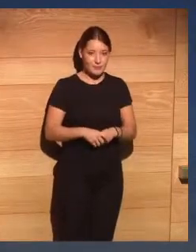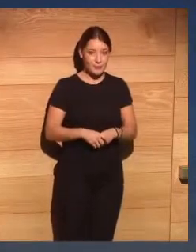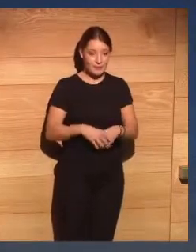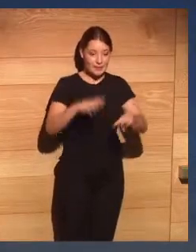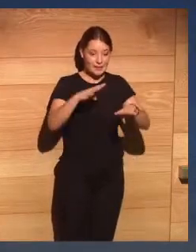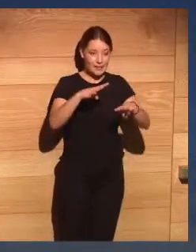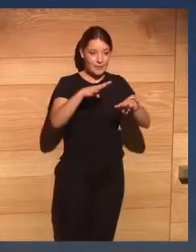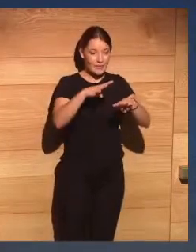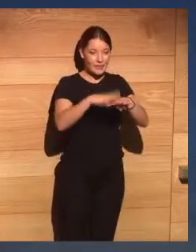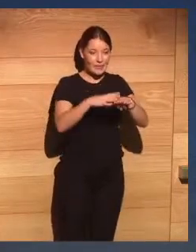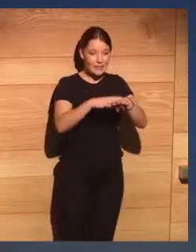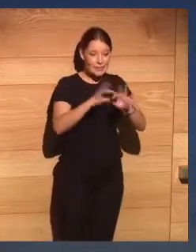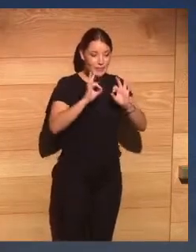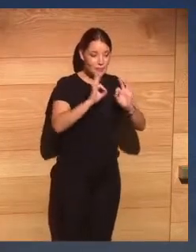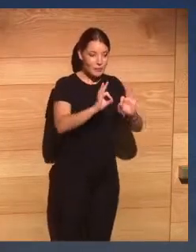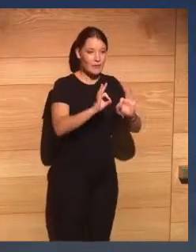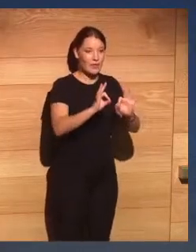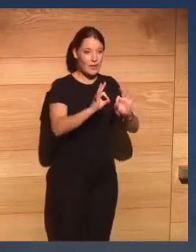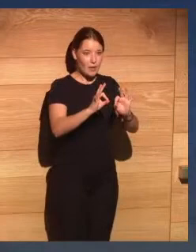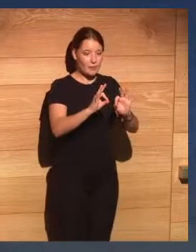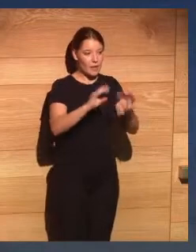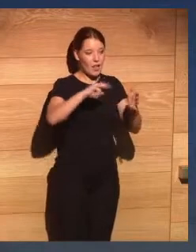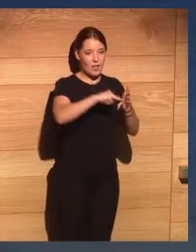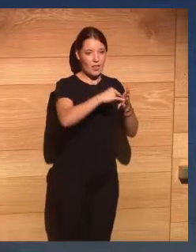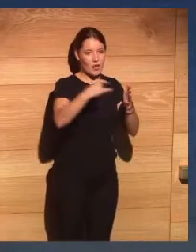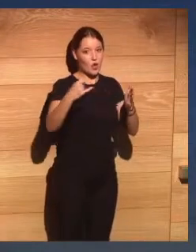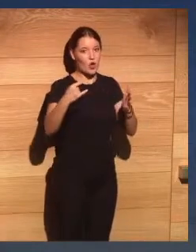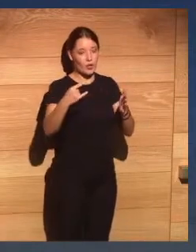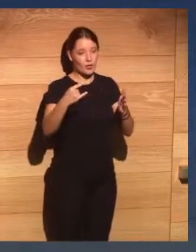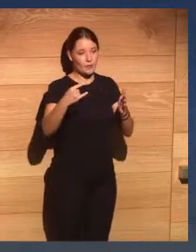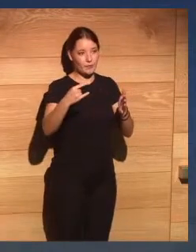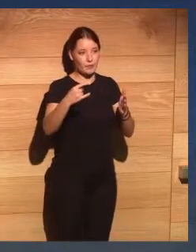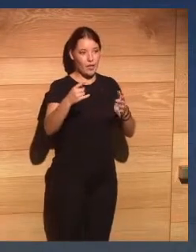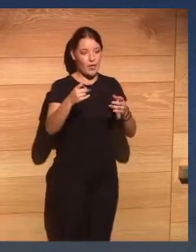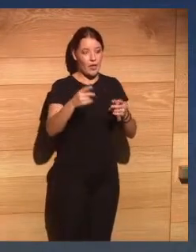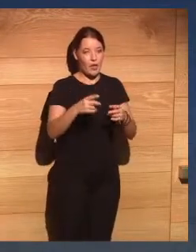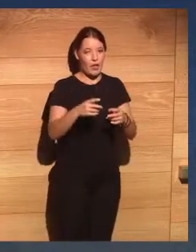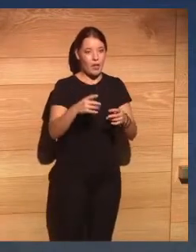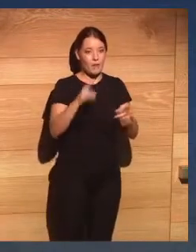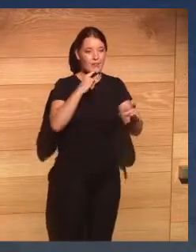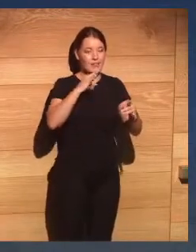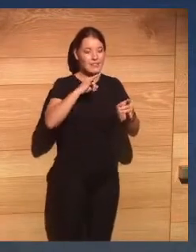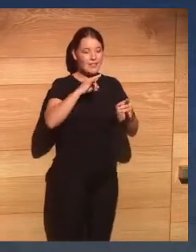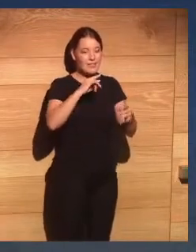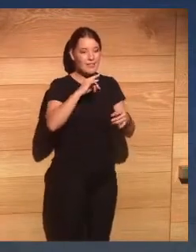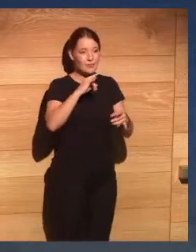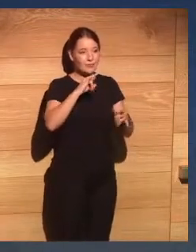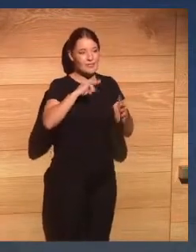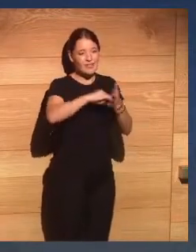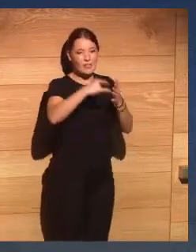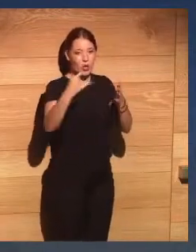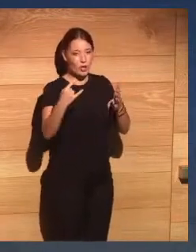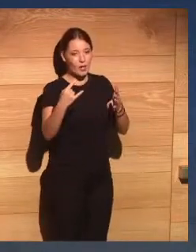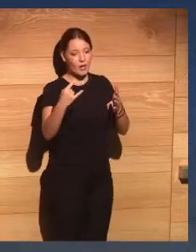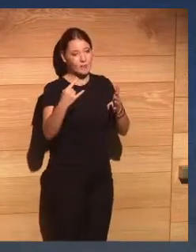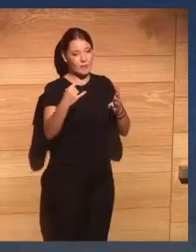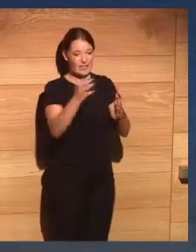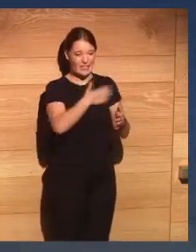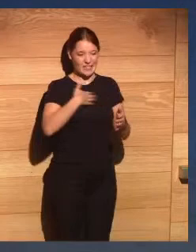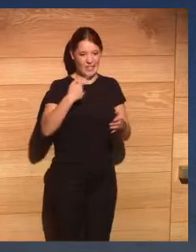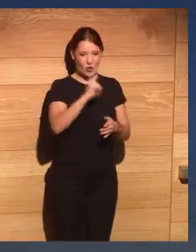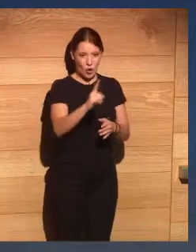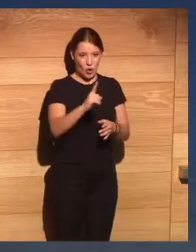pública de conmutación de paquetes con una tecnología primero contestada no querida luego copiada